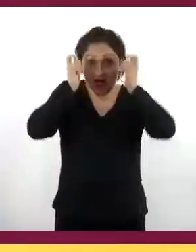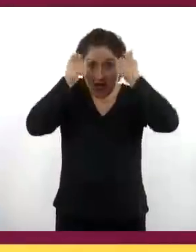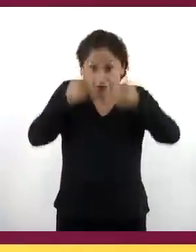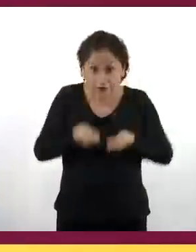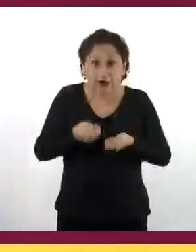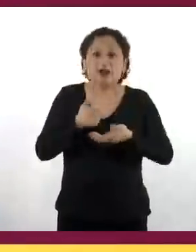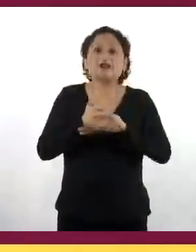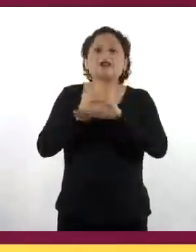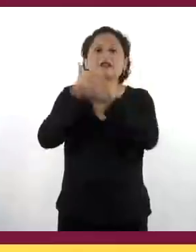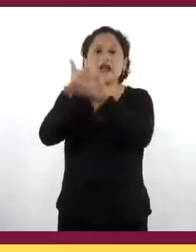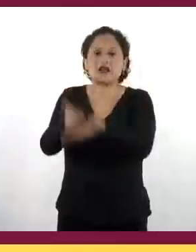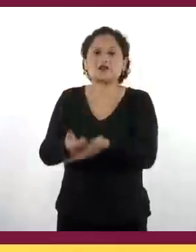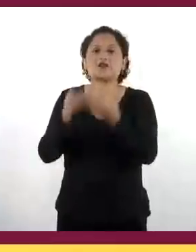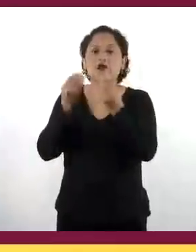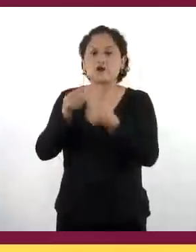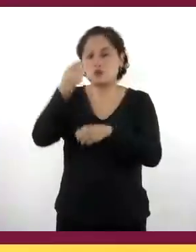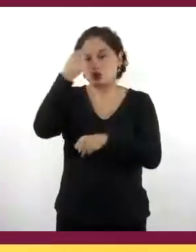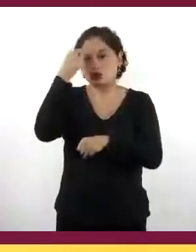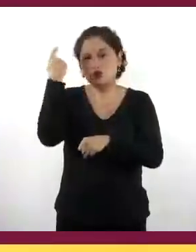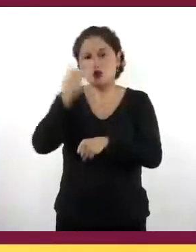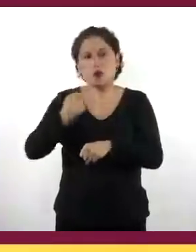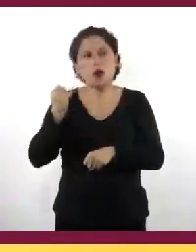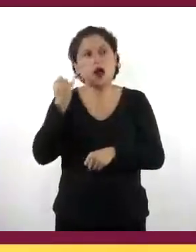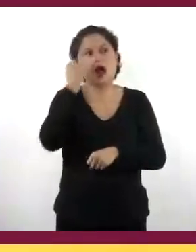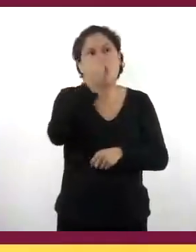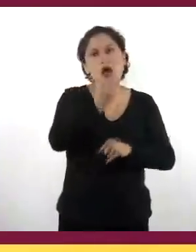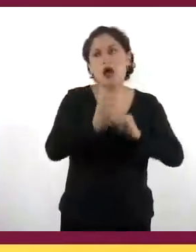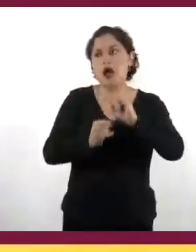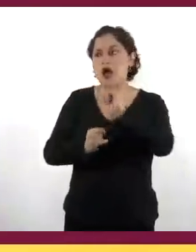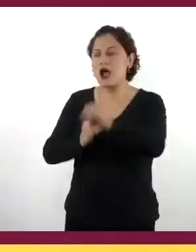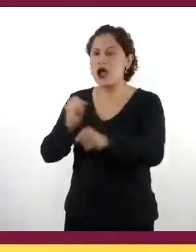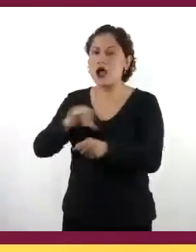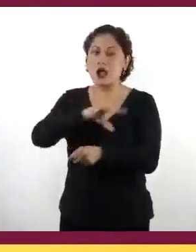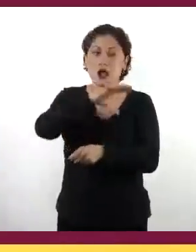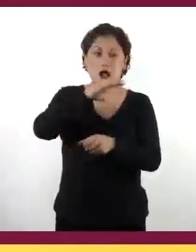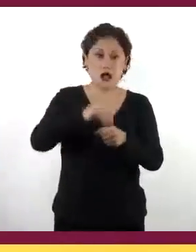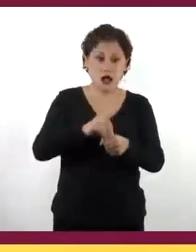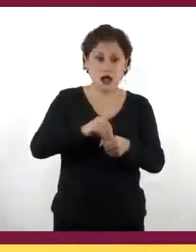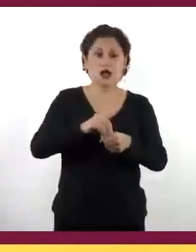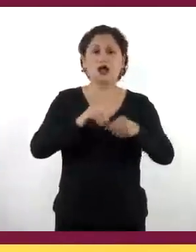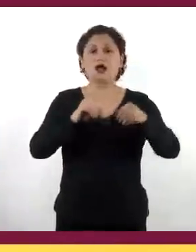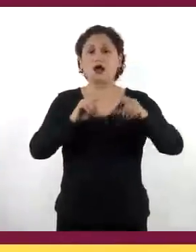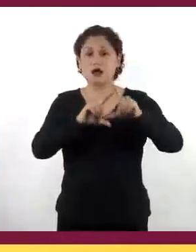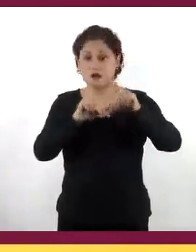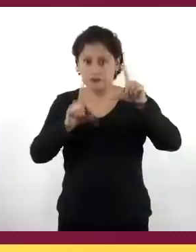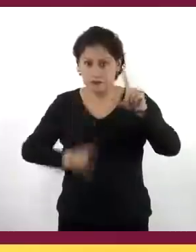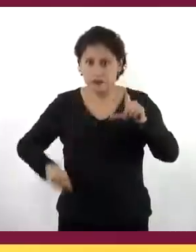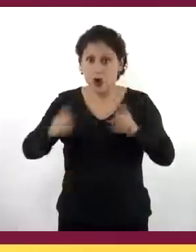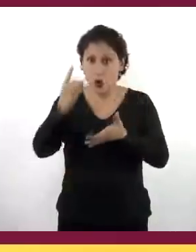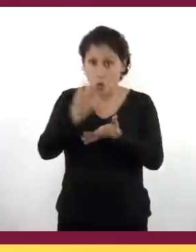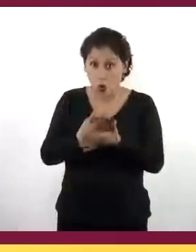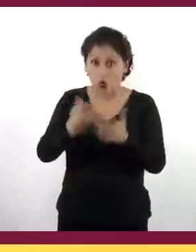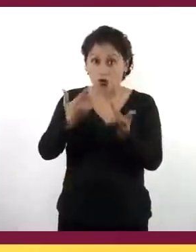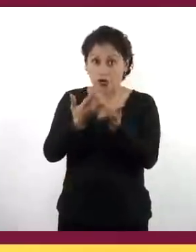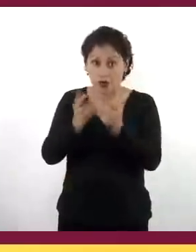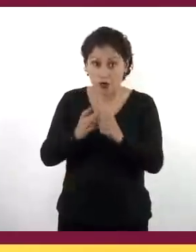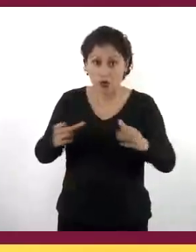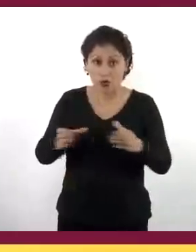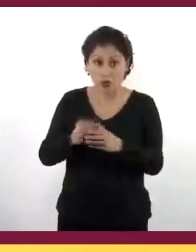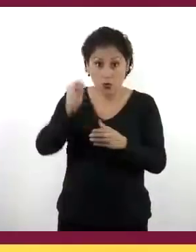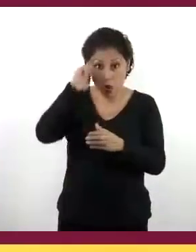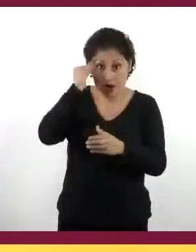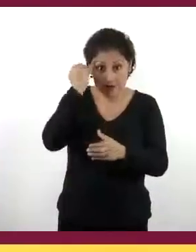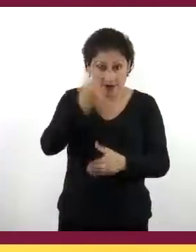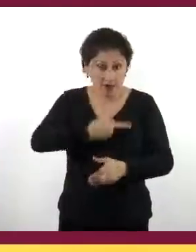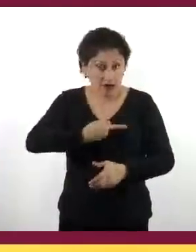poder llegar a zonas muy alejadas y no solo participaron en la conversión de los indígenas pobres, sino que también